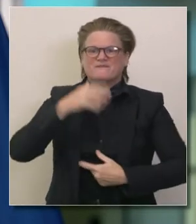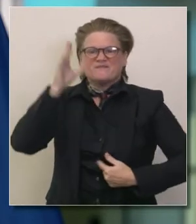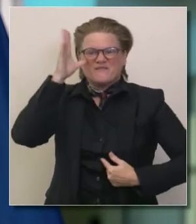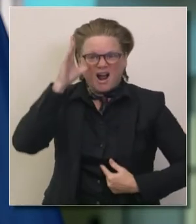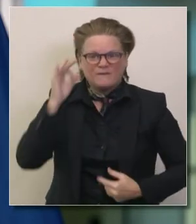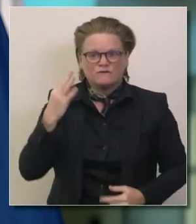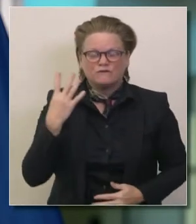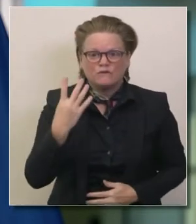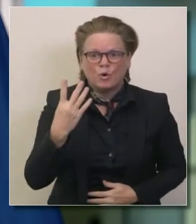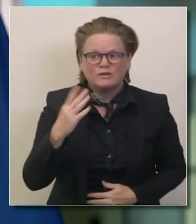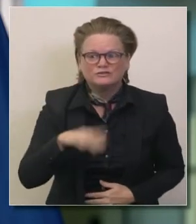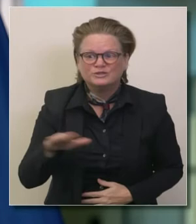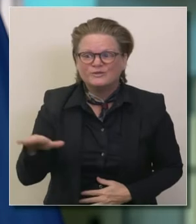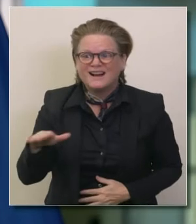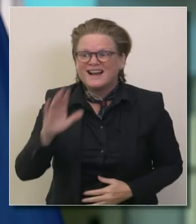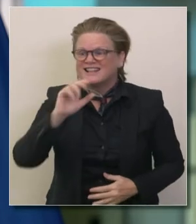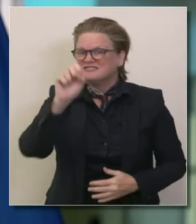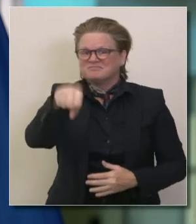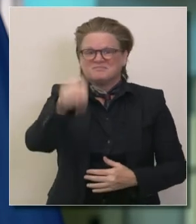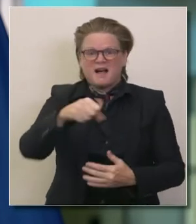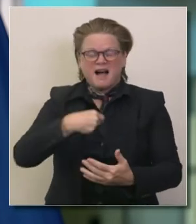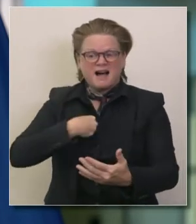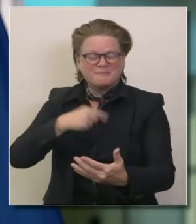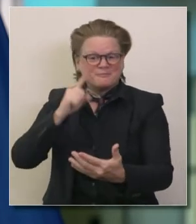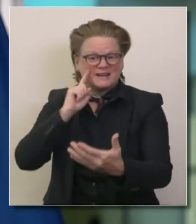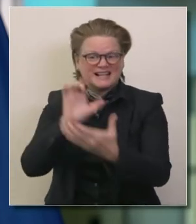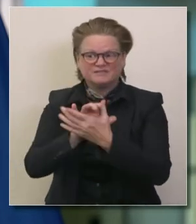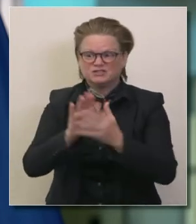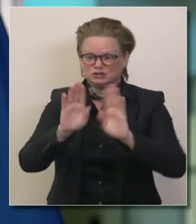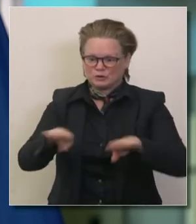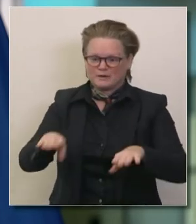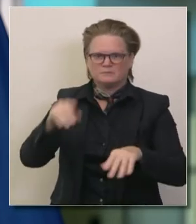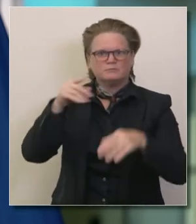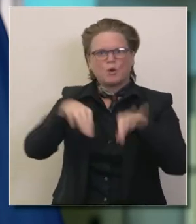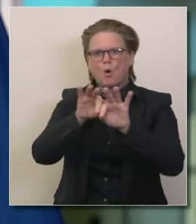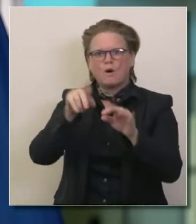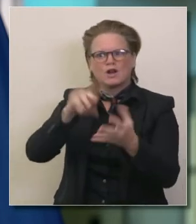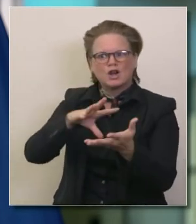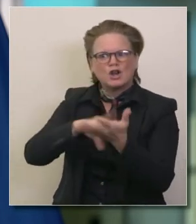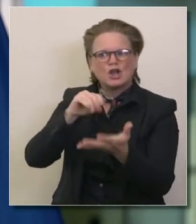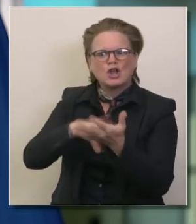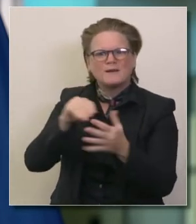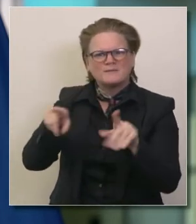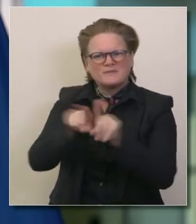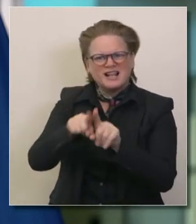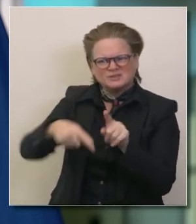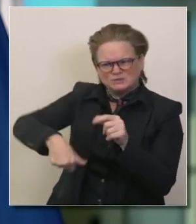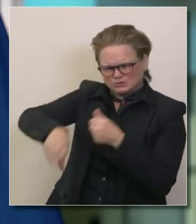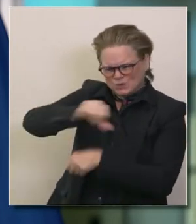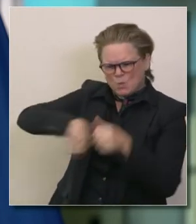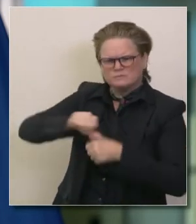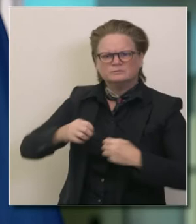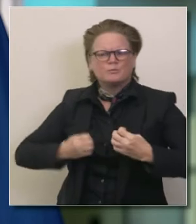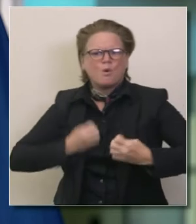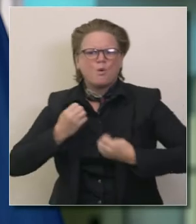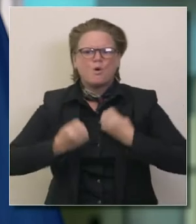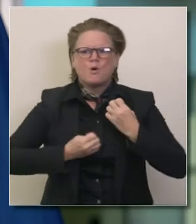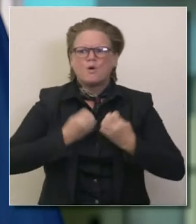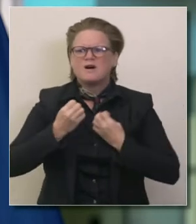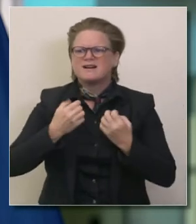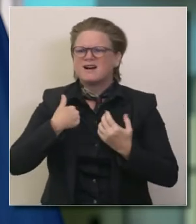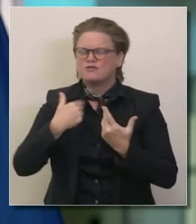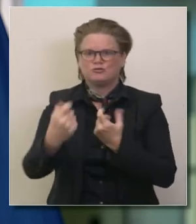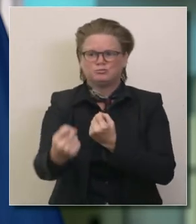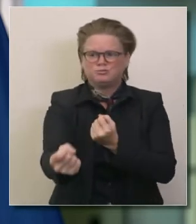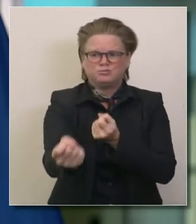lo he estado yo como padre de cuatro hijos como alguien que cree en el aspecto emotivo del aprendizaje para abordar la angustia que sienten